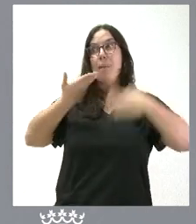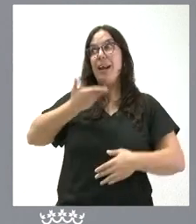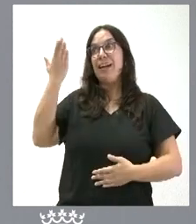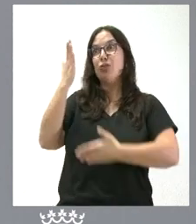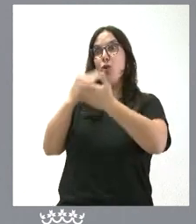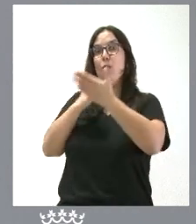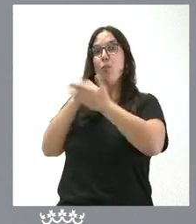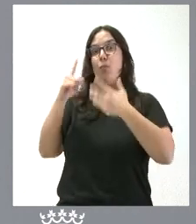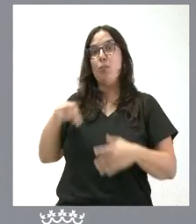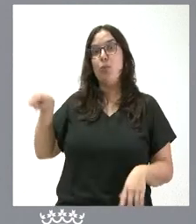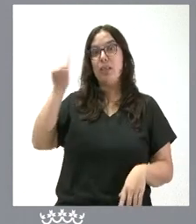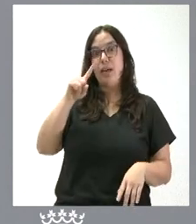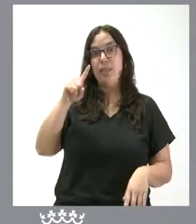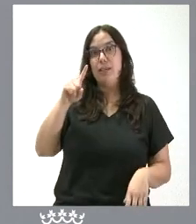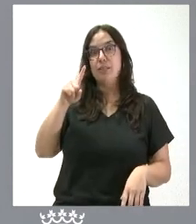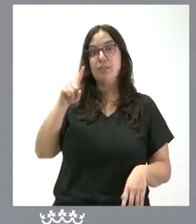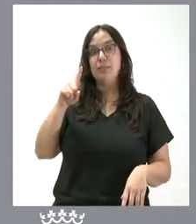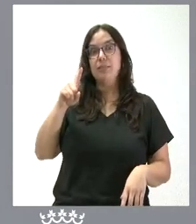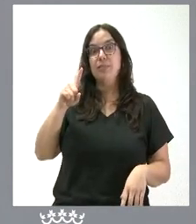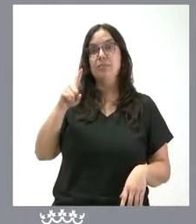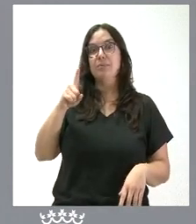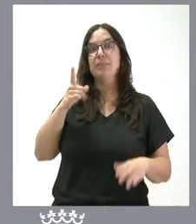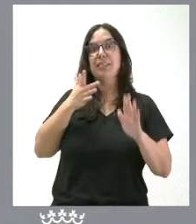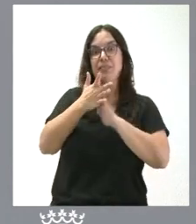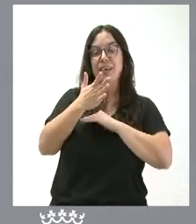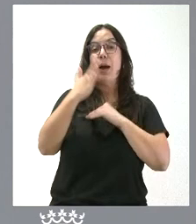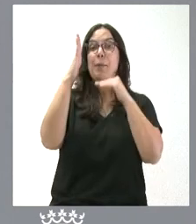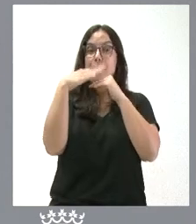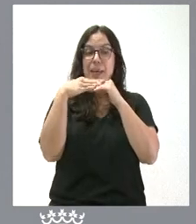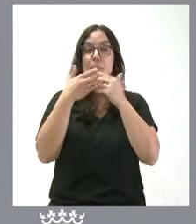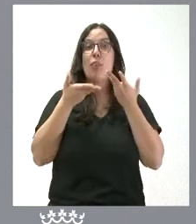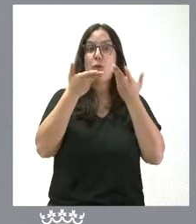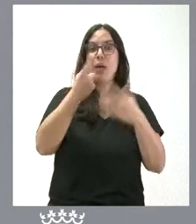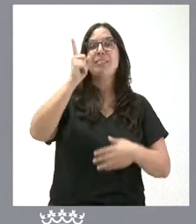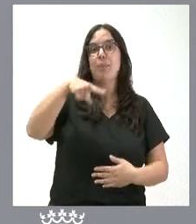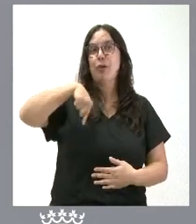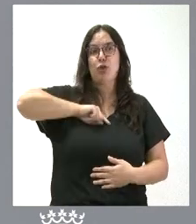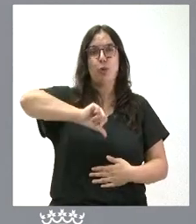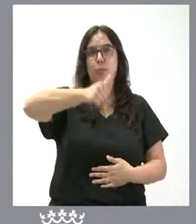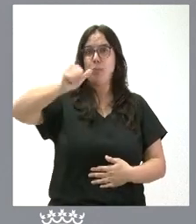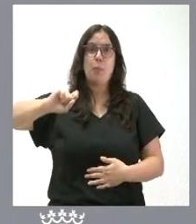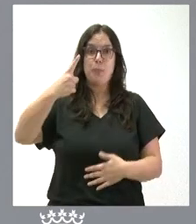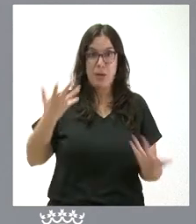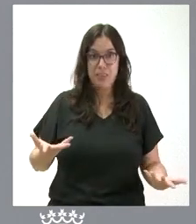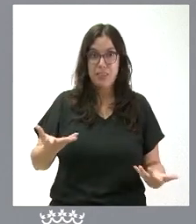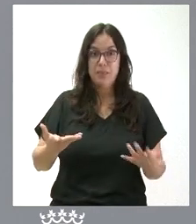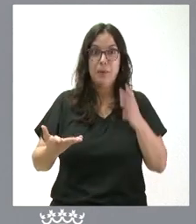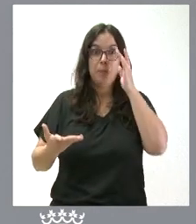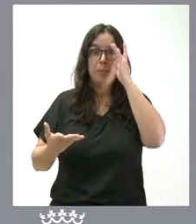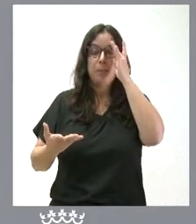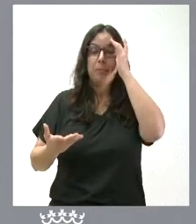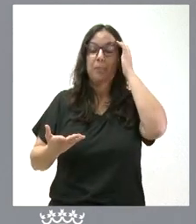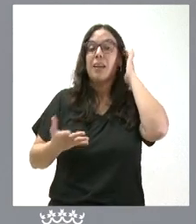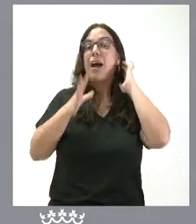porcentaje de grado 1 tienen reconocido dentro del total de beneficiarios del sistema de dependencia. Somos en este momento